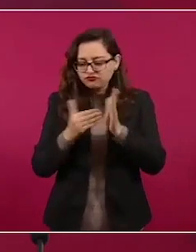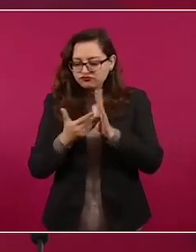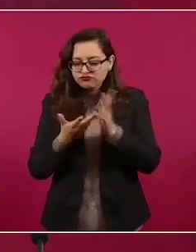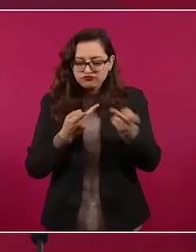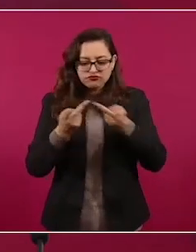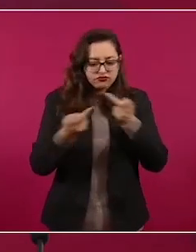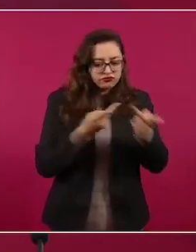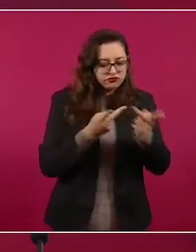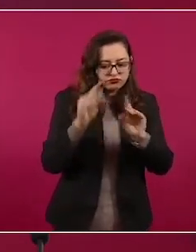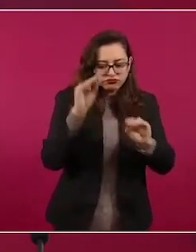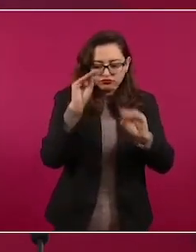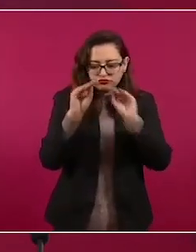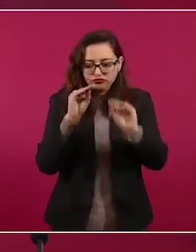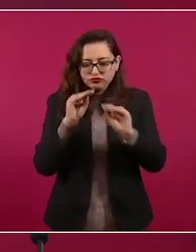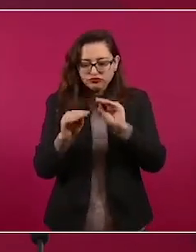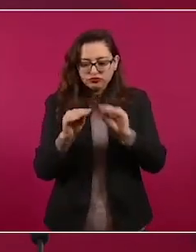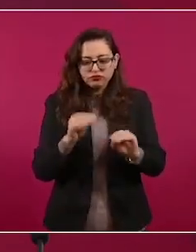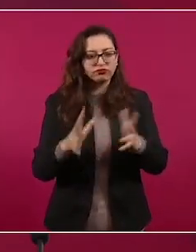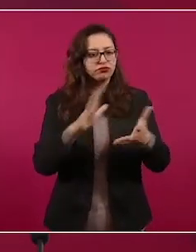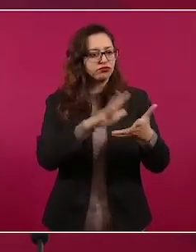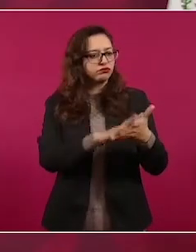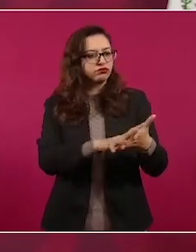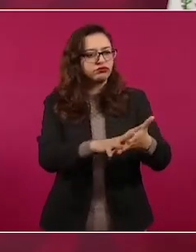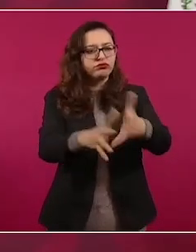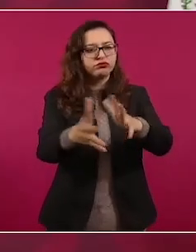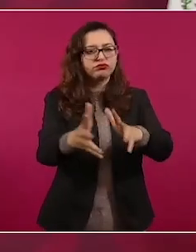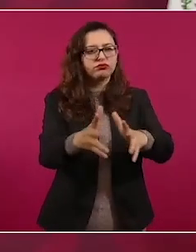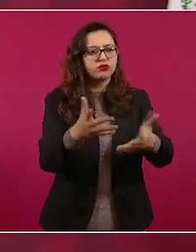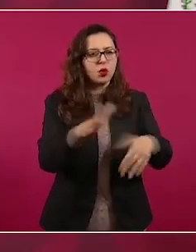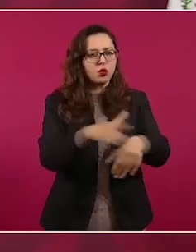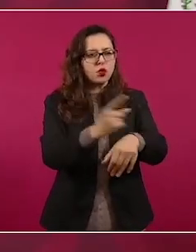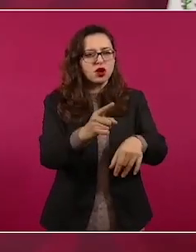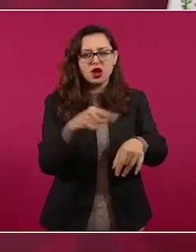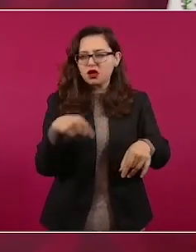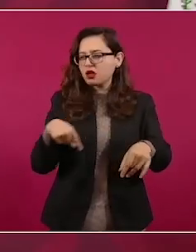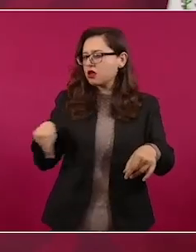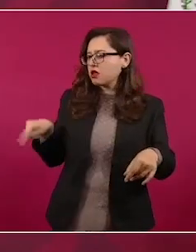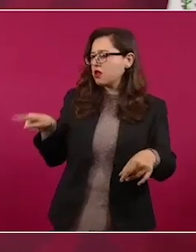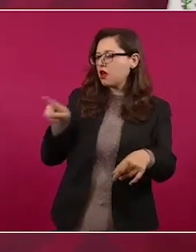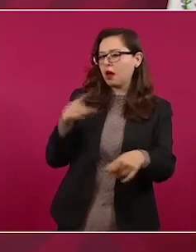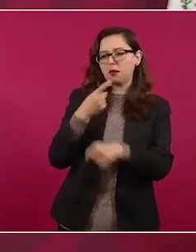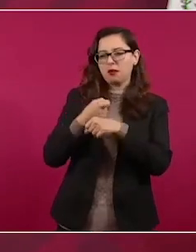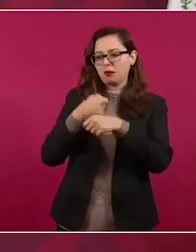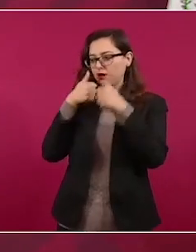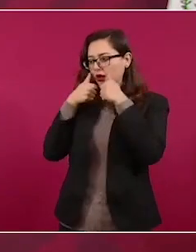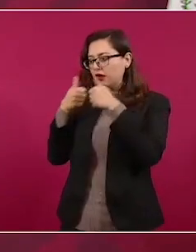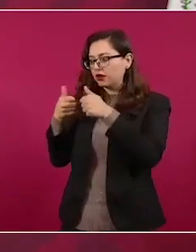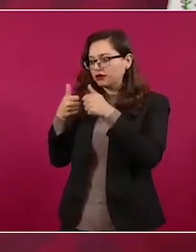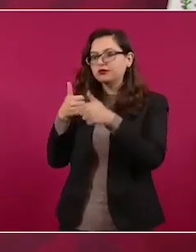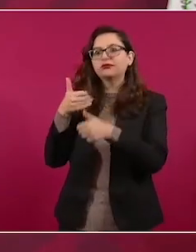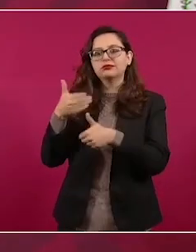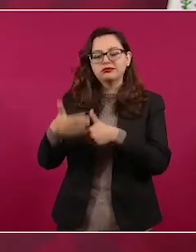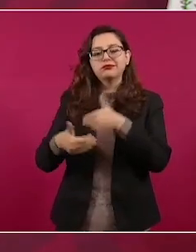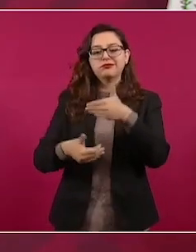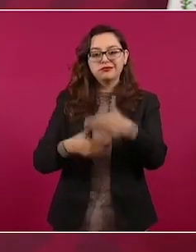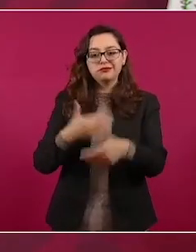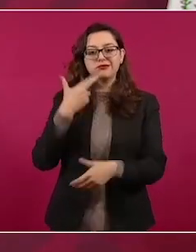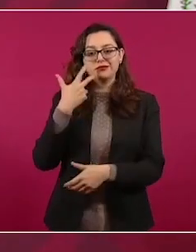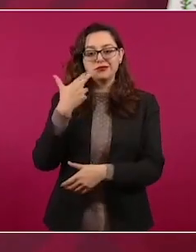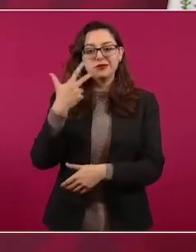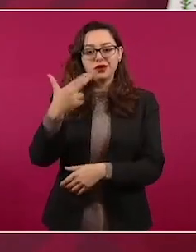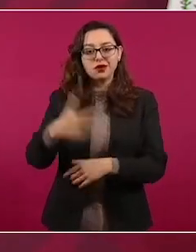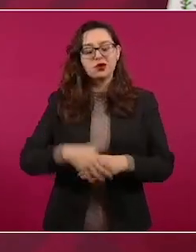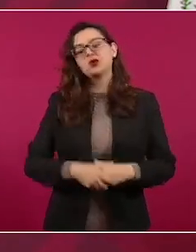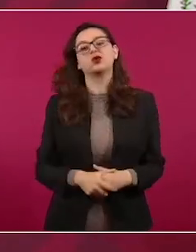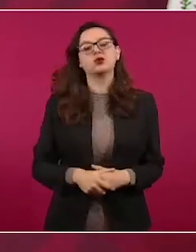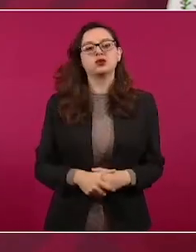causas que originan la violencia, la marcha es para decir que la paz es fruto de la